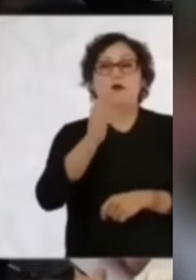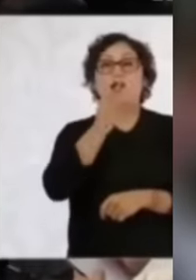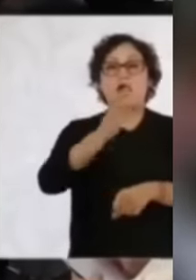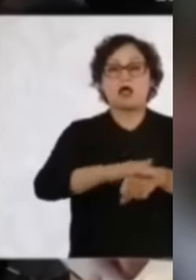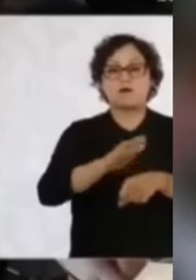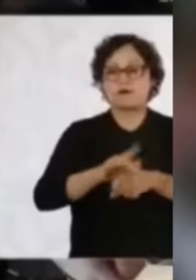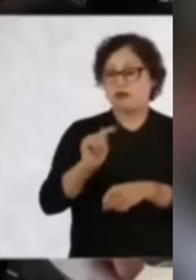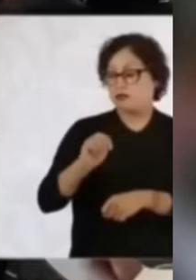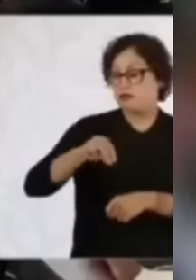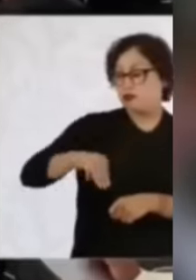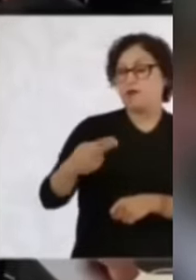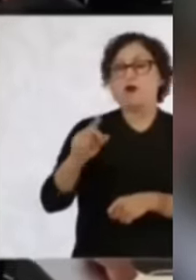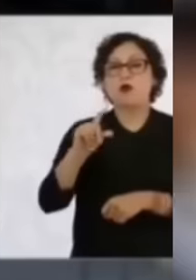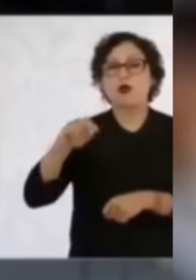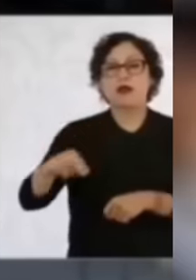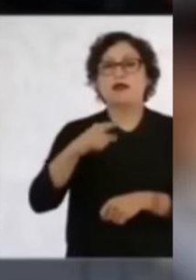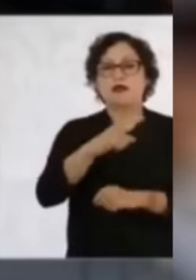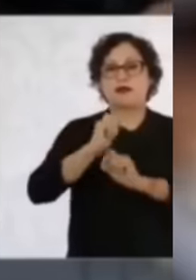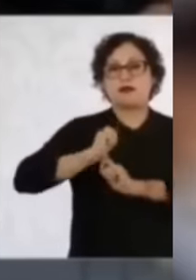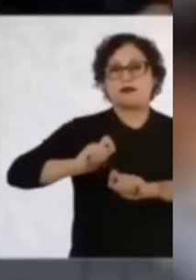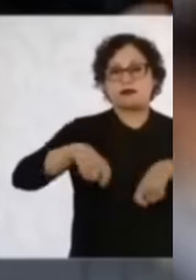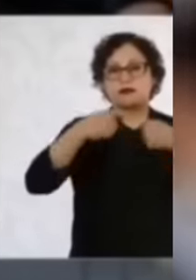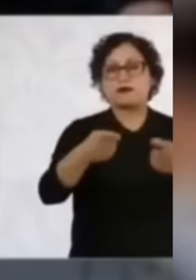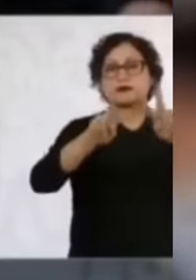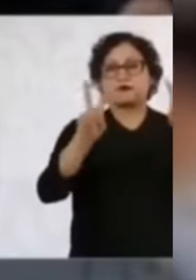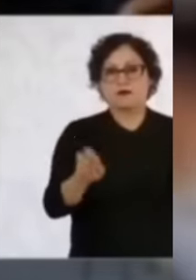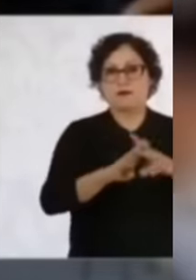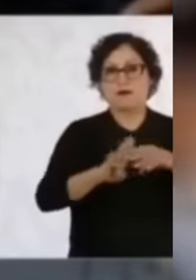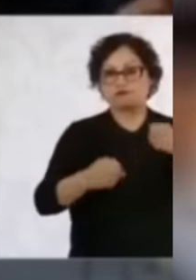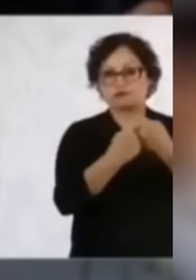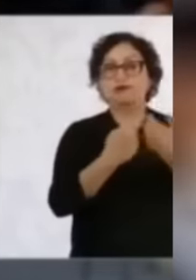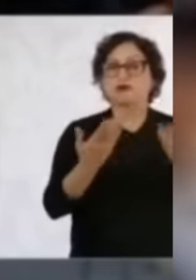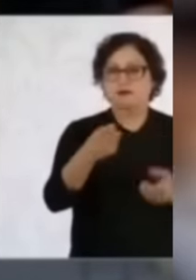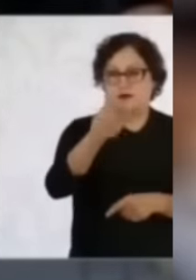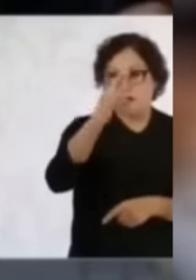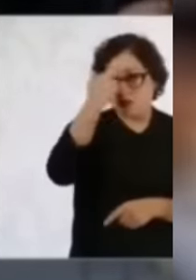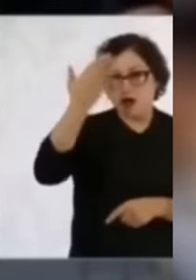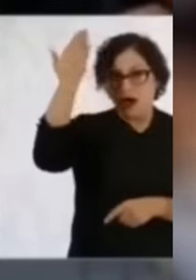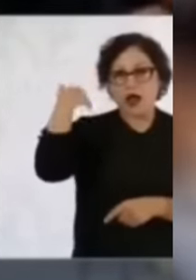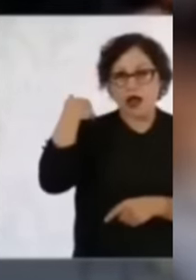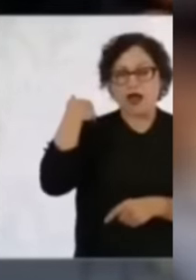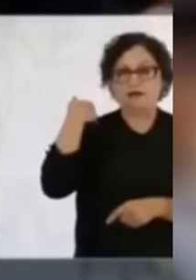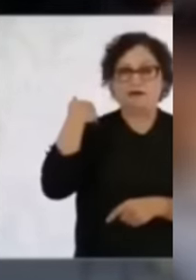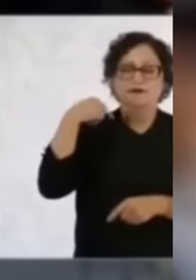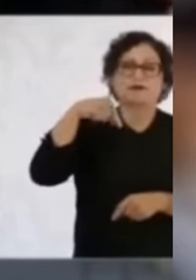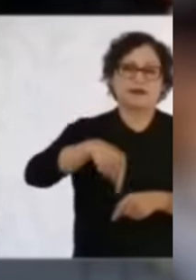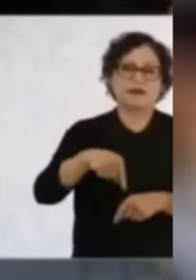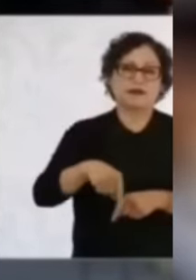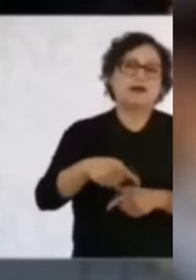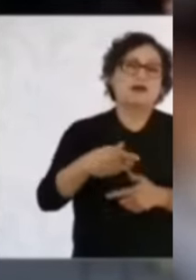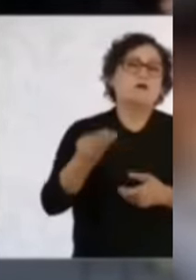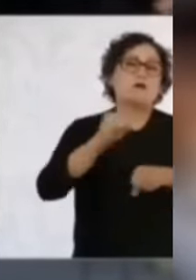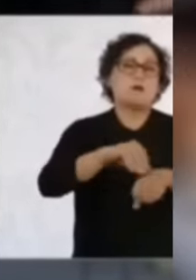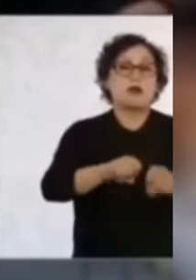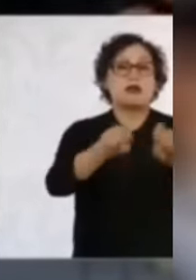el zar de la frontera. Recordemos que él ya formó parte de su equipo cuando ya fue presidente Donald Trump en nuestro país y hubo muchísimas críticas porque